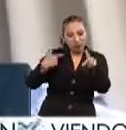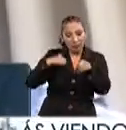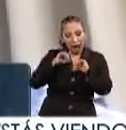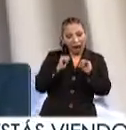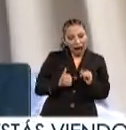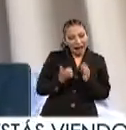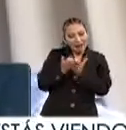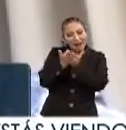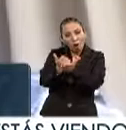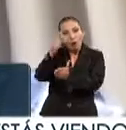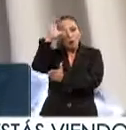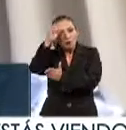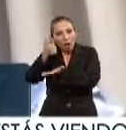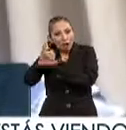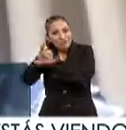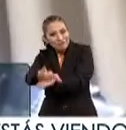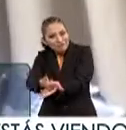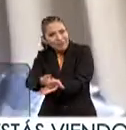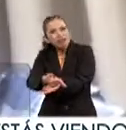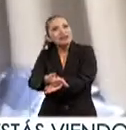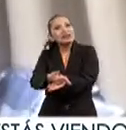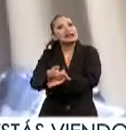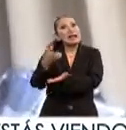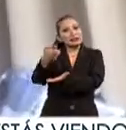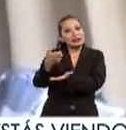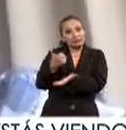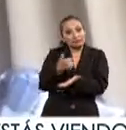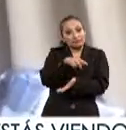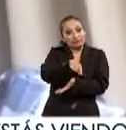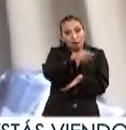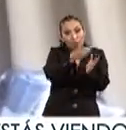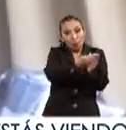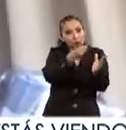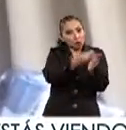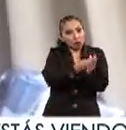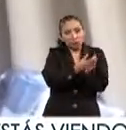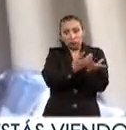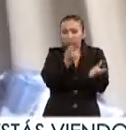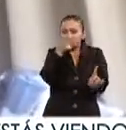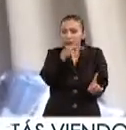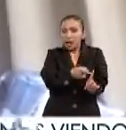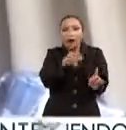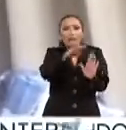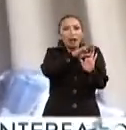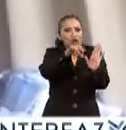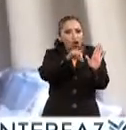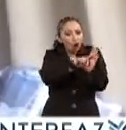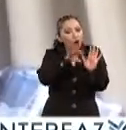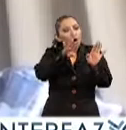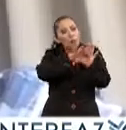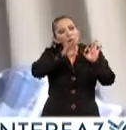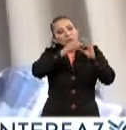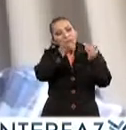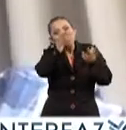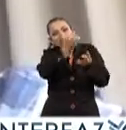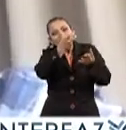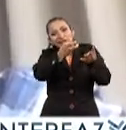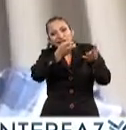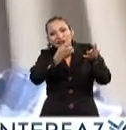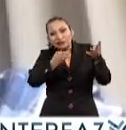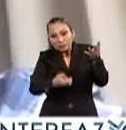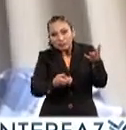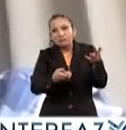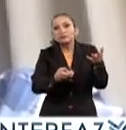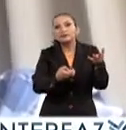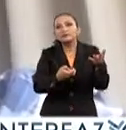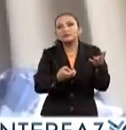el arte y desde la cultura es una herramienta es un curso fundamentalmente metodológico lo que